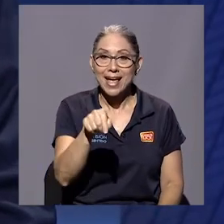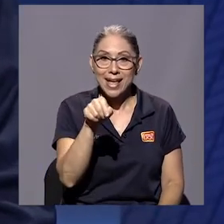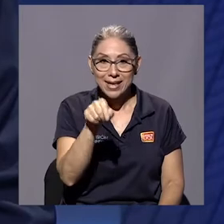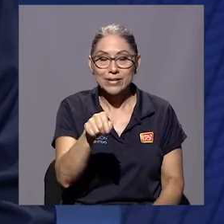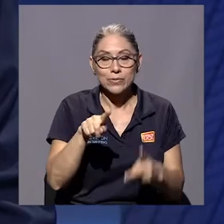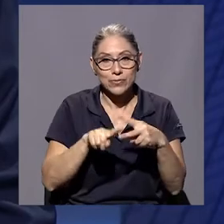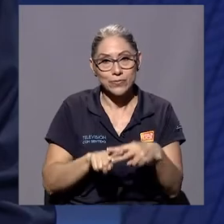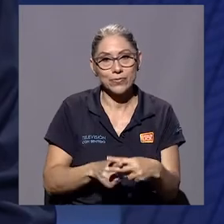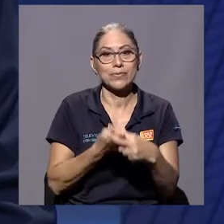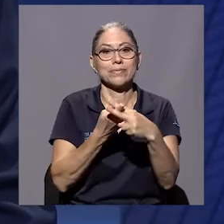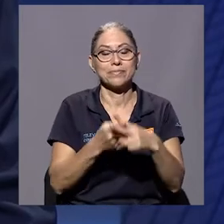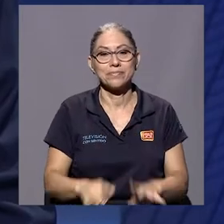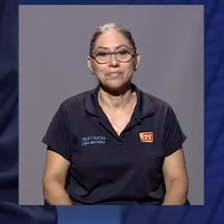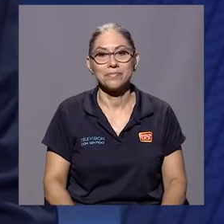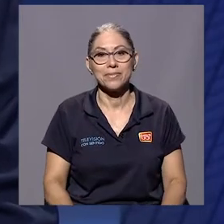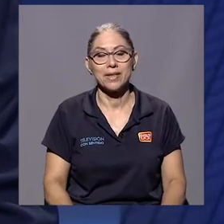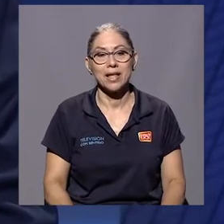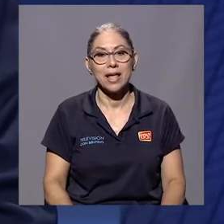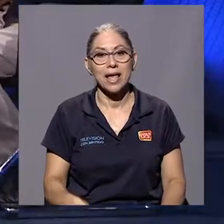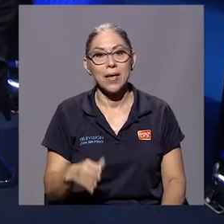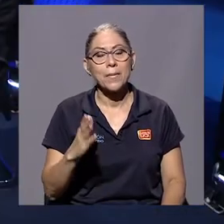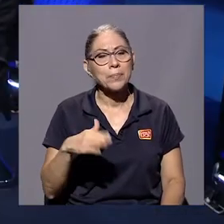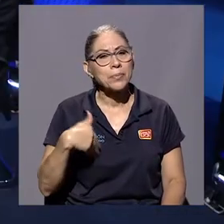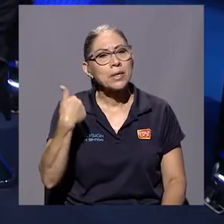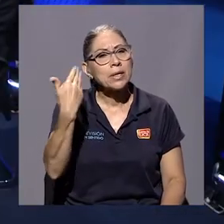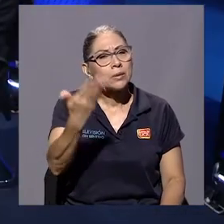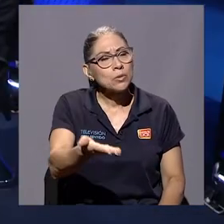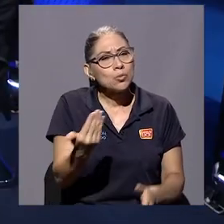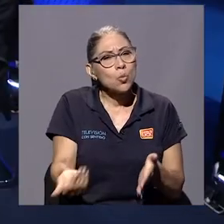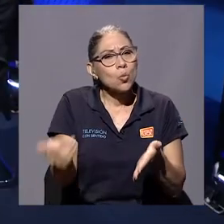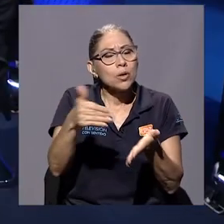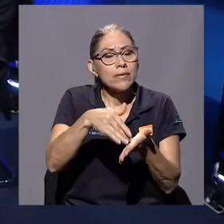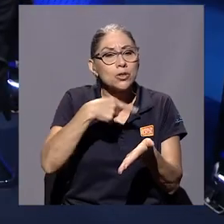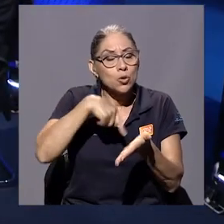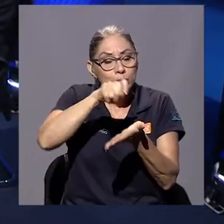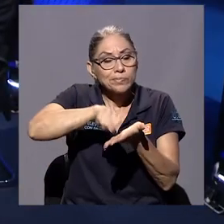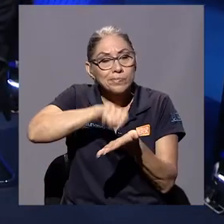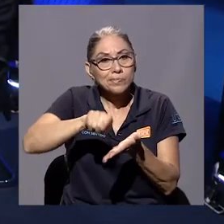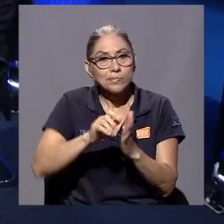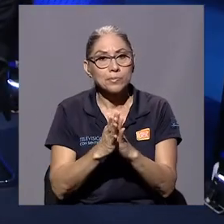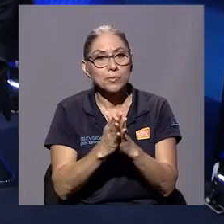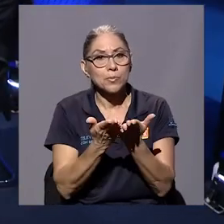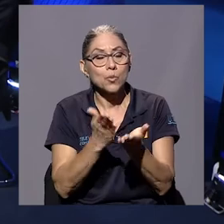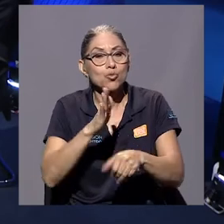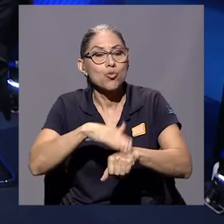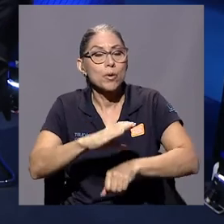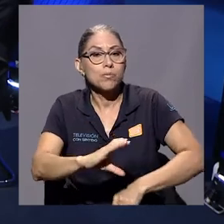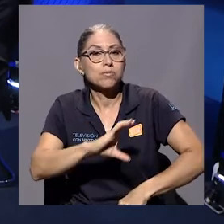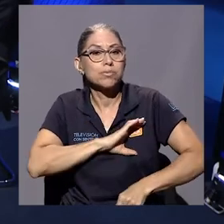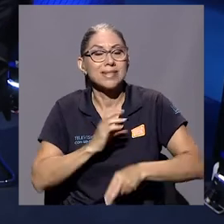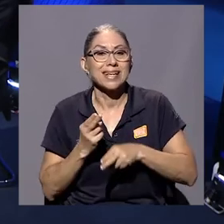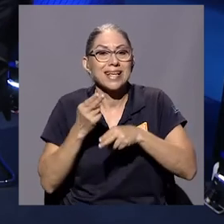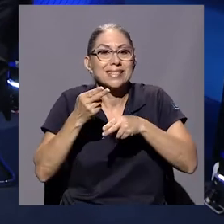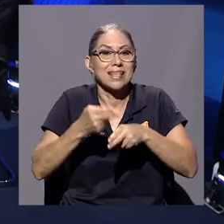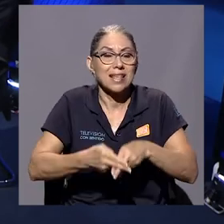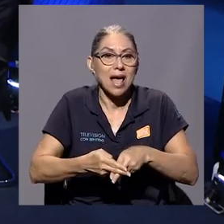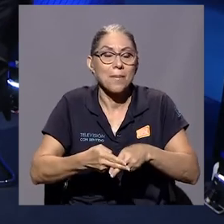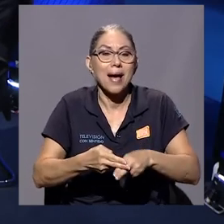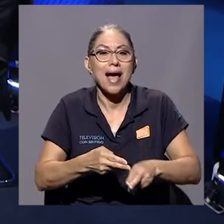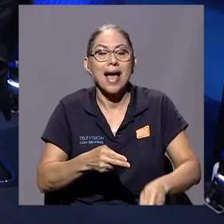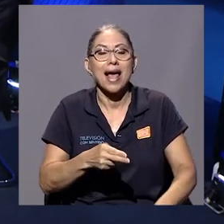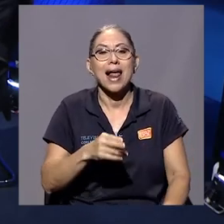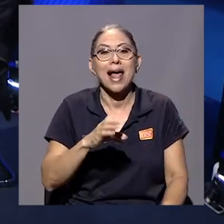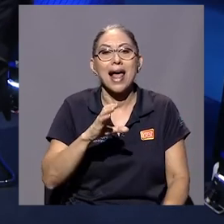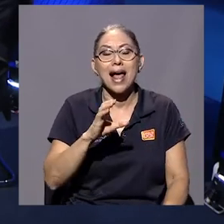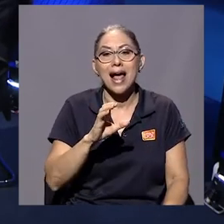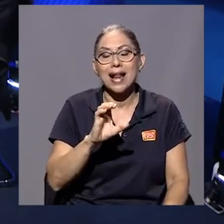Ese fue el inicio. Después escribí otra novela policiaca que se llama El Eclipse de